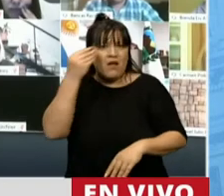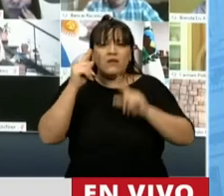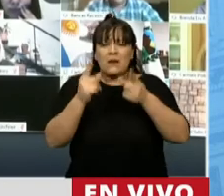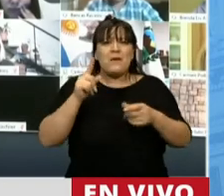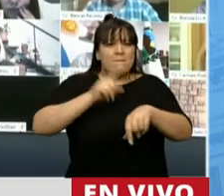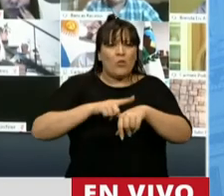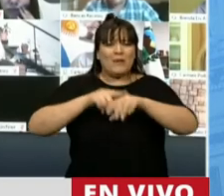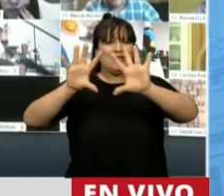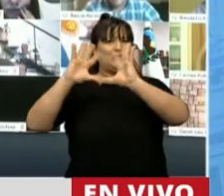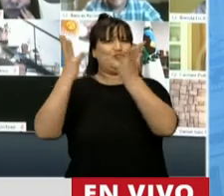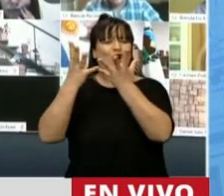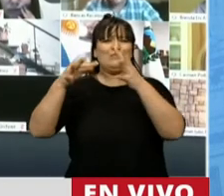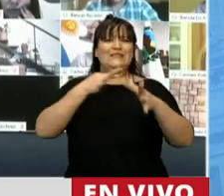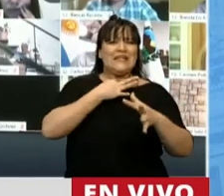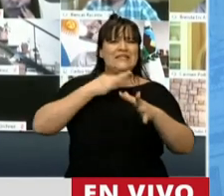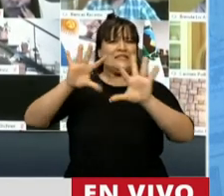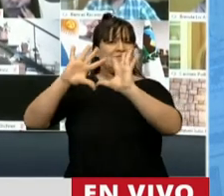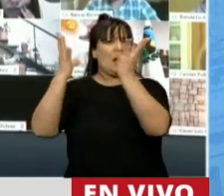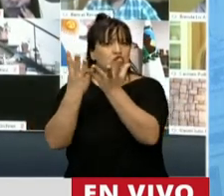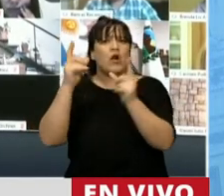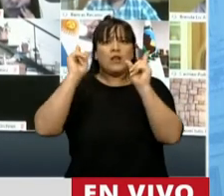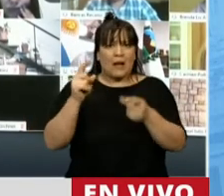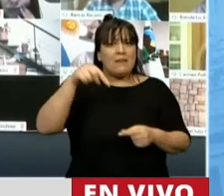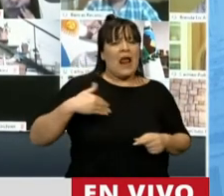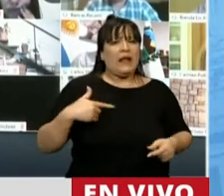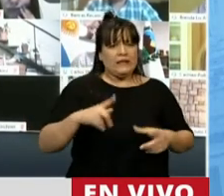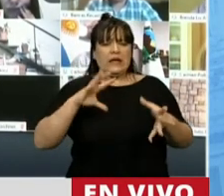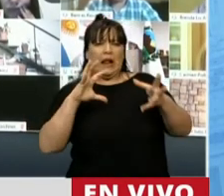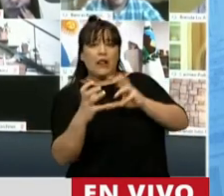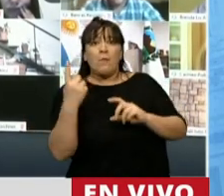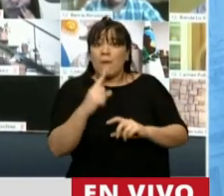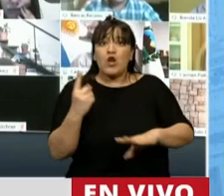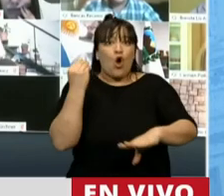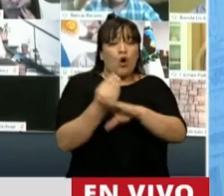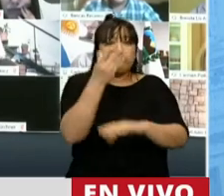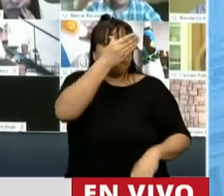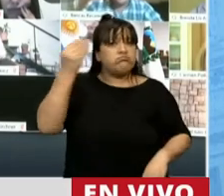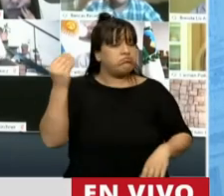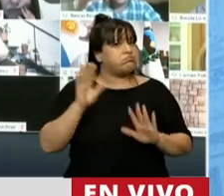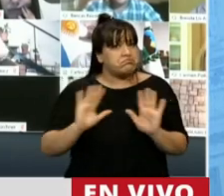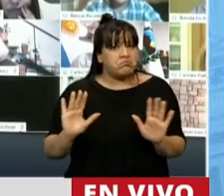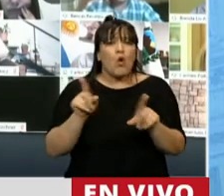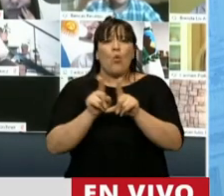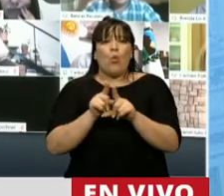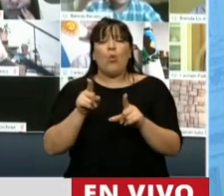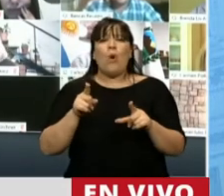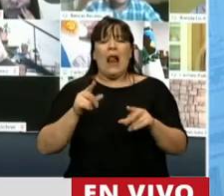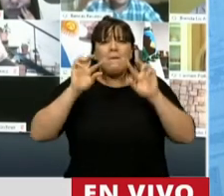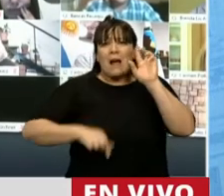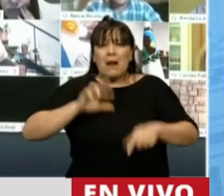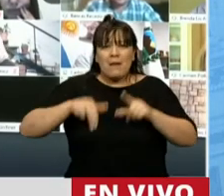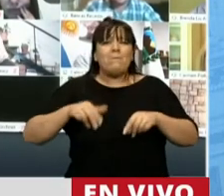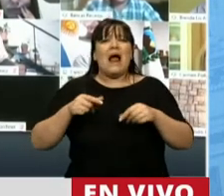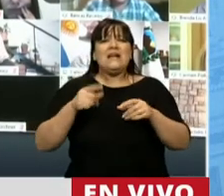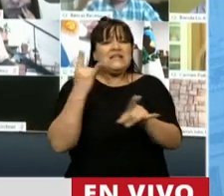internacionales que golpeaban al mundo y mucho a Argentina y sin embargo el gobierno de Cristina no hizo una sola política en contra de las grandes mayorías.